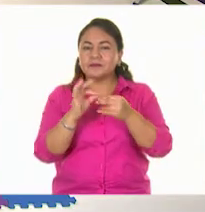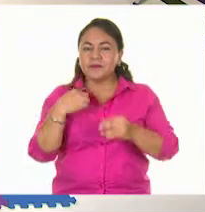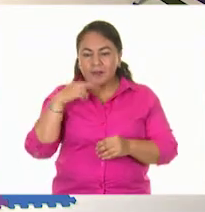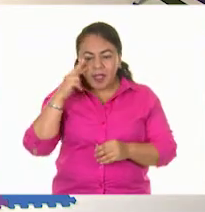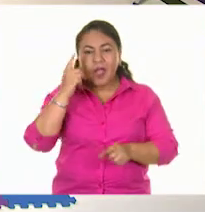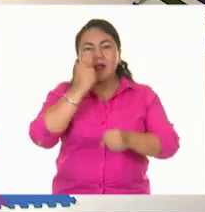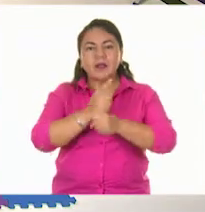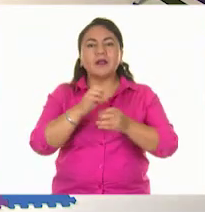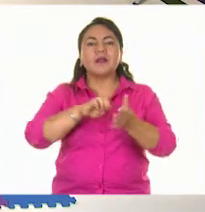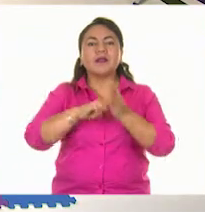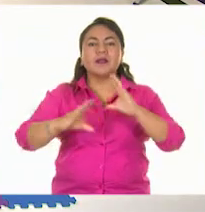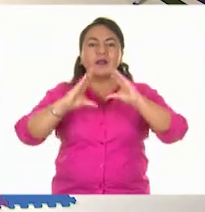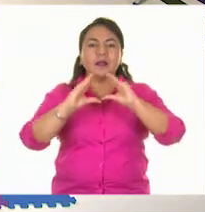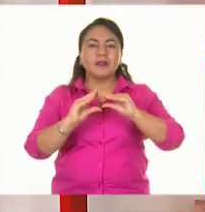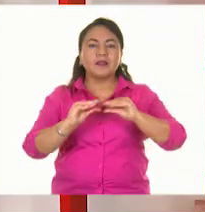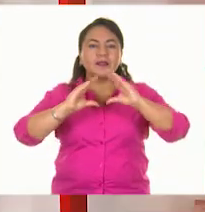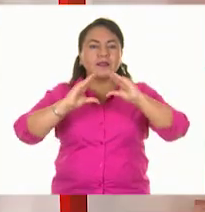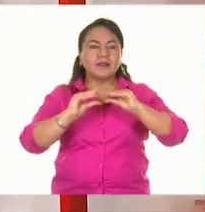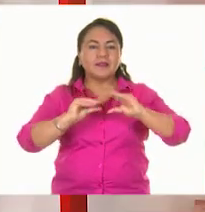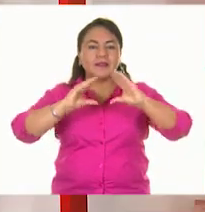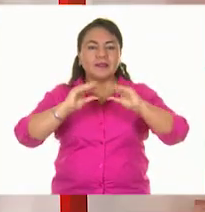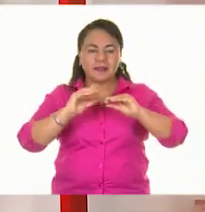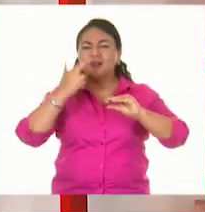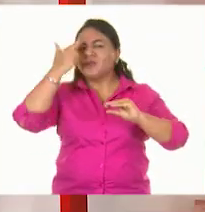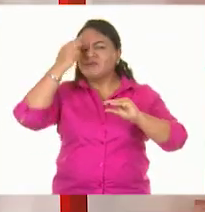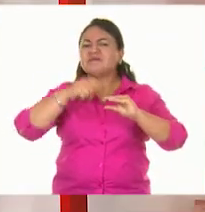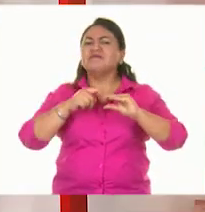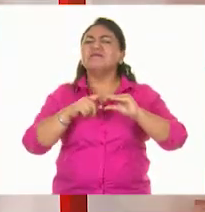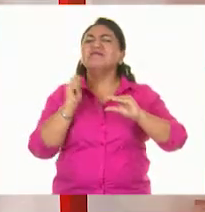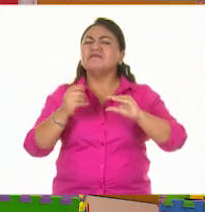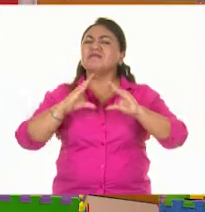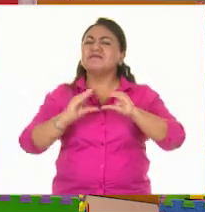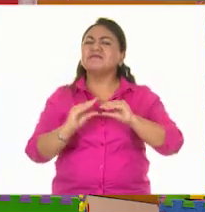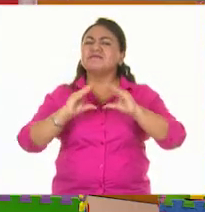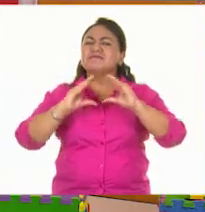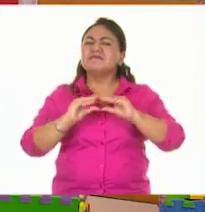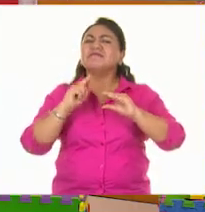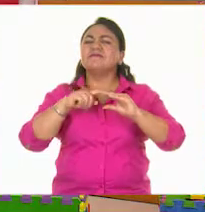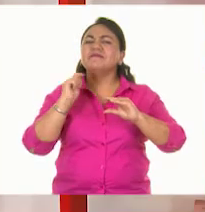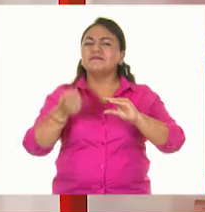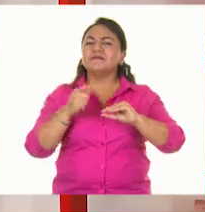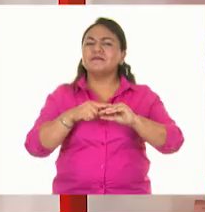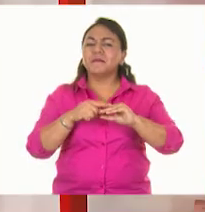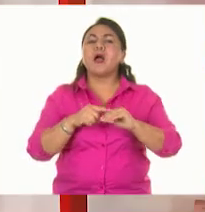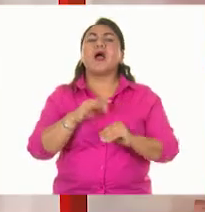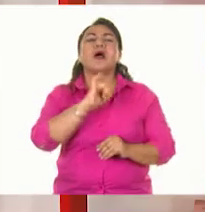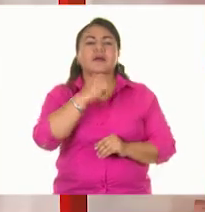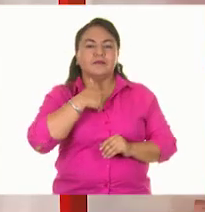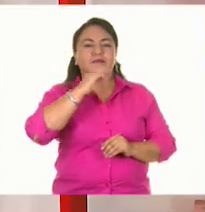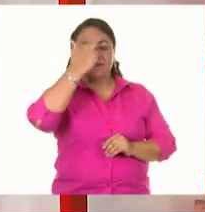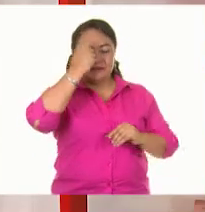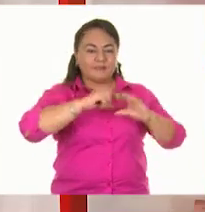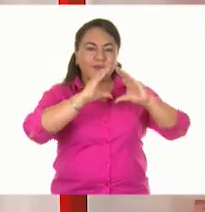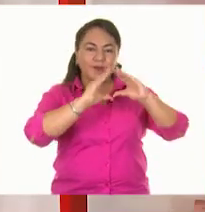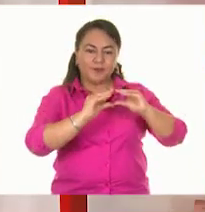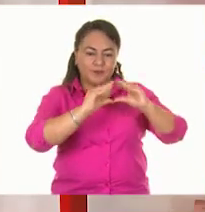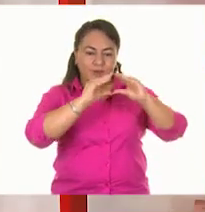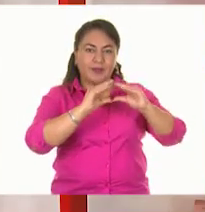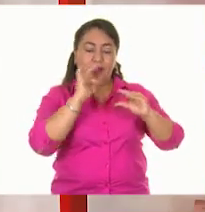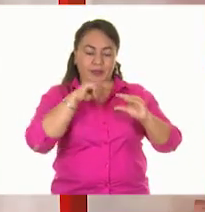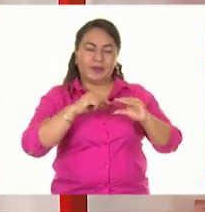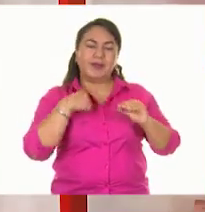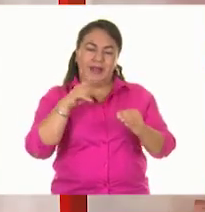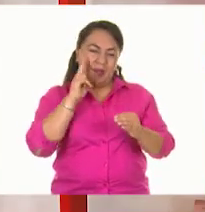reflexionábamos sobre una esponja? Ajá. ¿Qué recuerdas de haber reflexionado con la esponja? Bueno, recuerdo que la esponja, si le